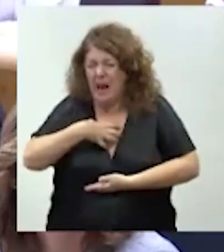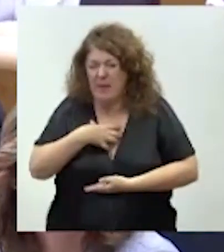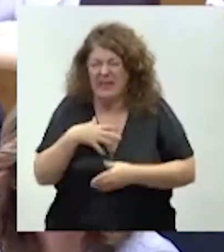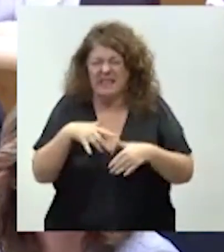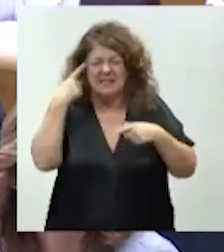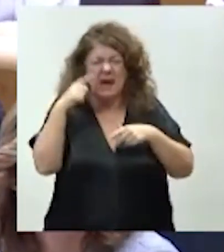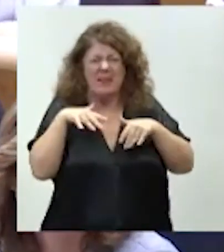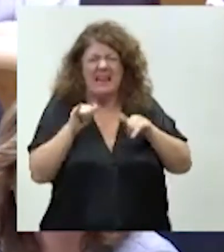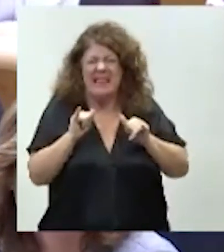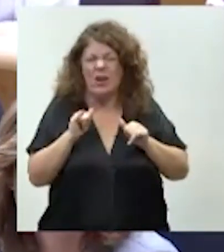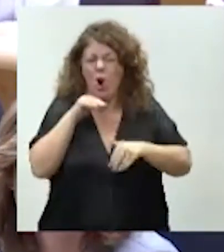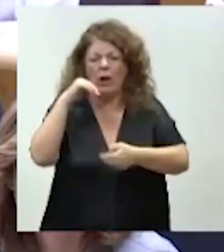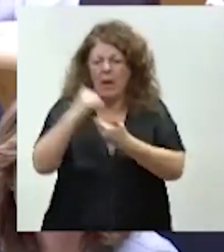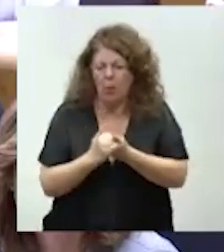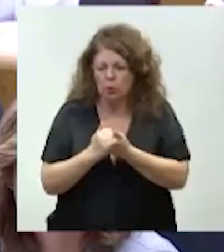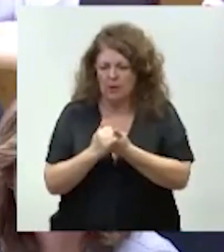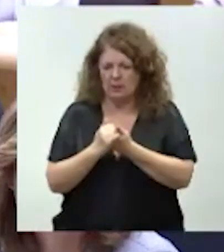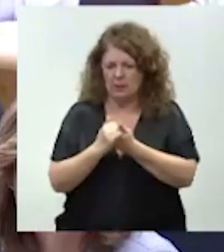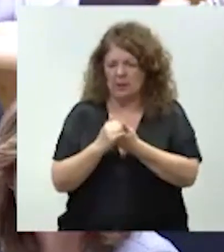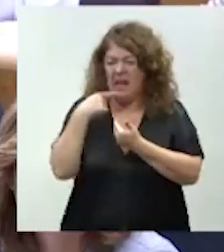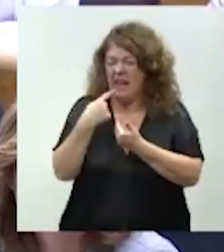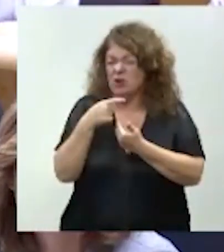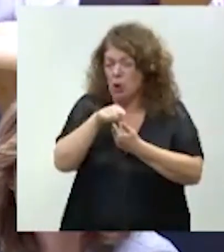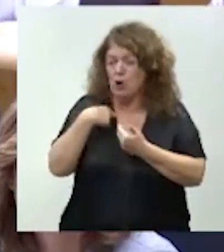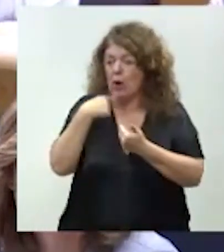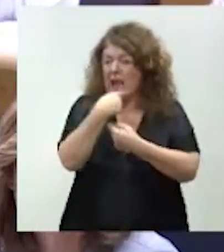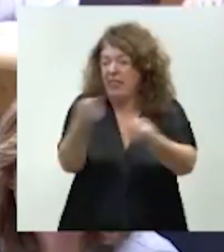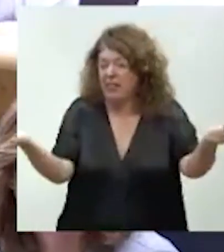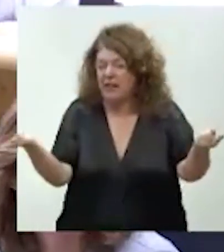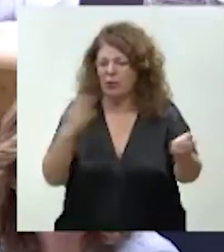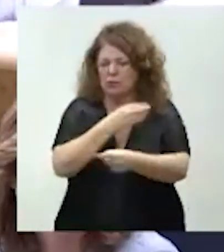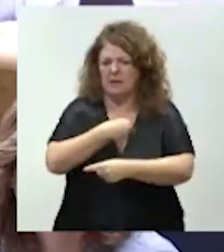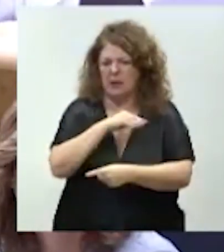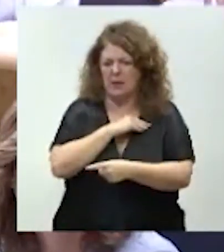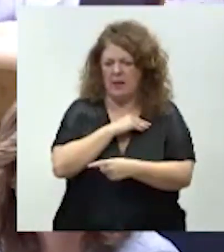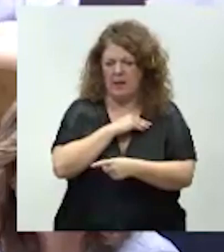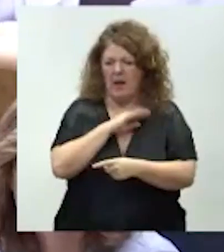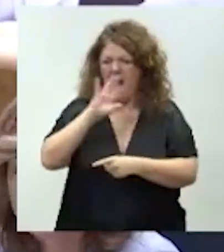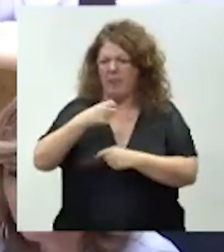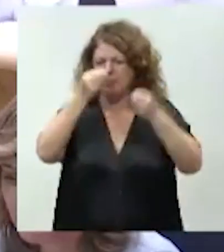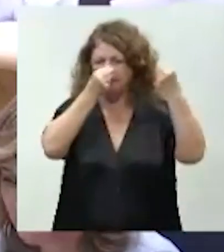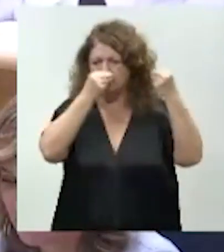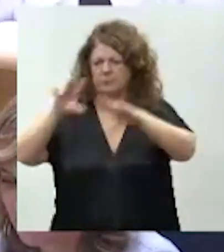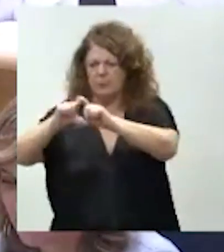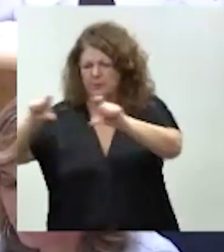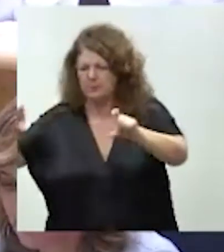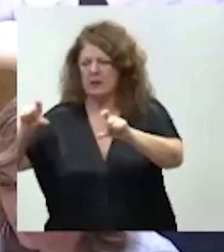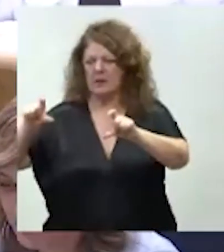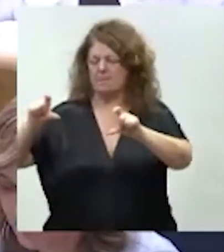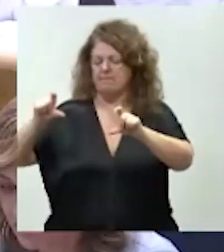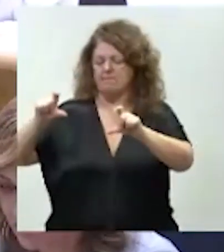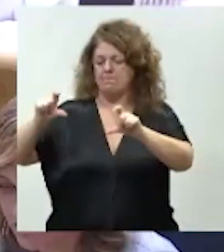lo que están votando. Eso es lo que le trasladan ustedes a los españoles. Y ustedes, claro, subcontratan la acción de oposición con los jueces.